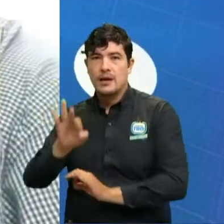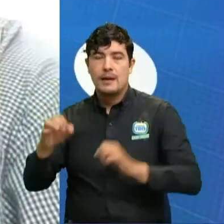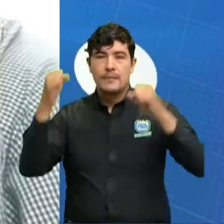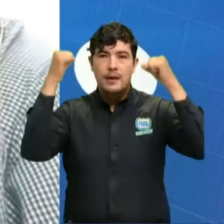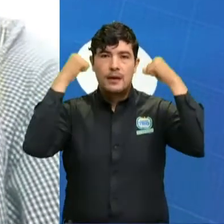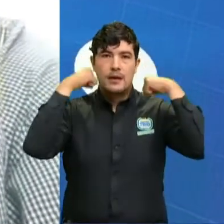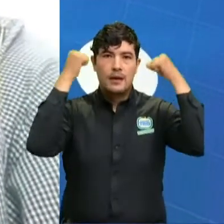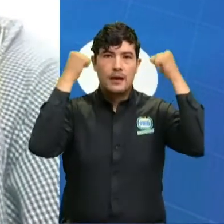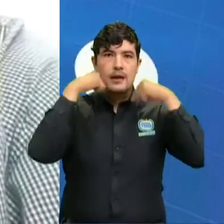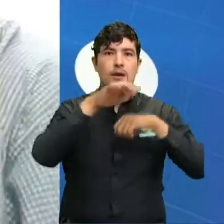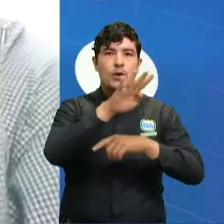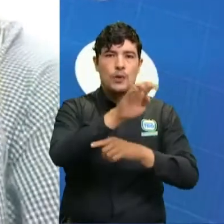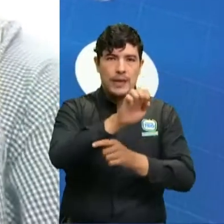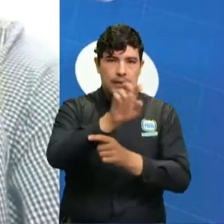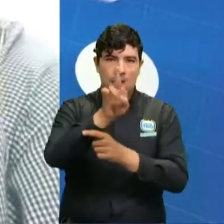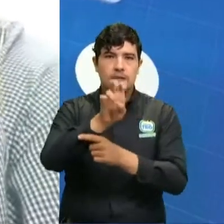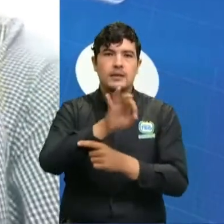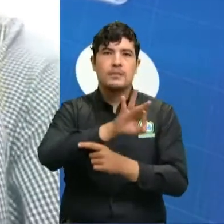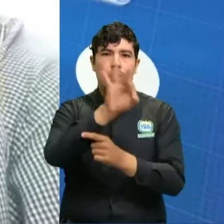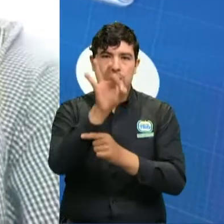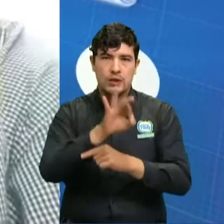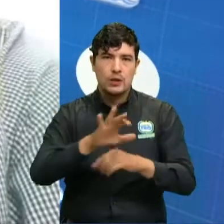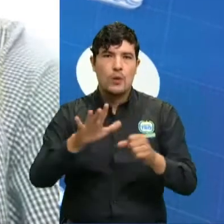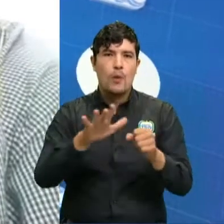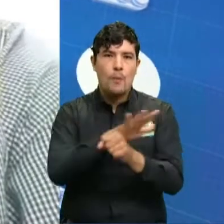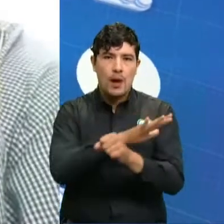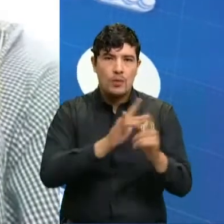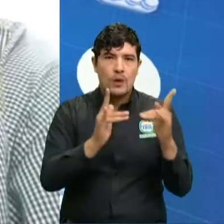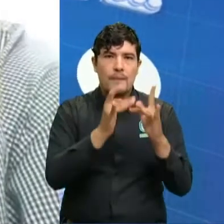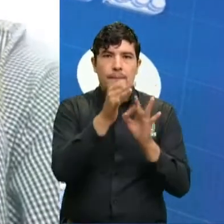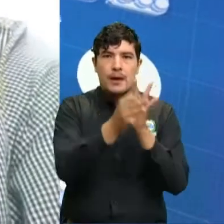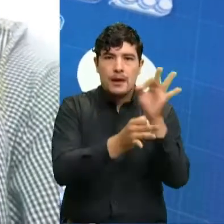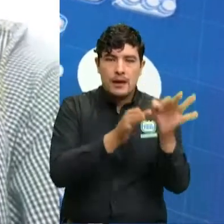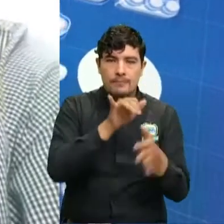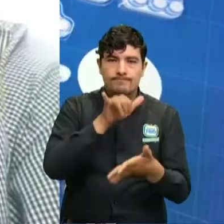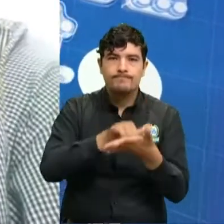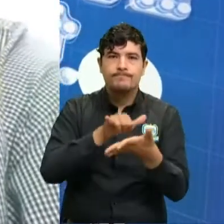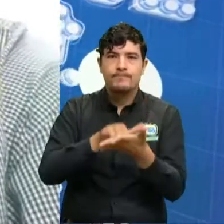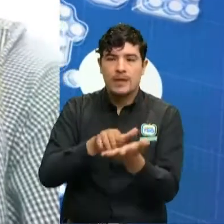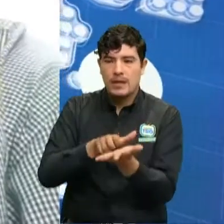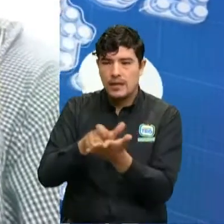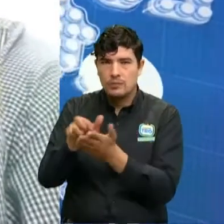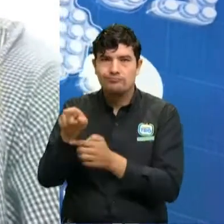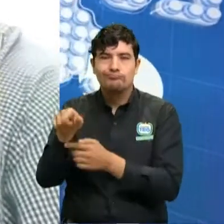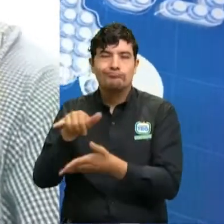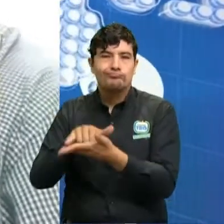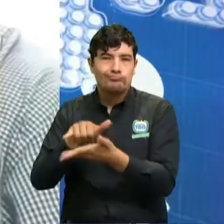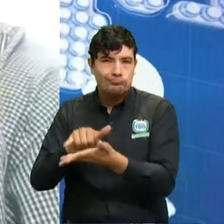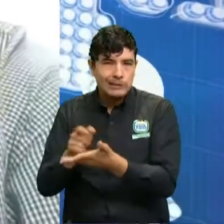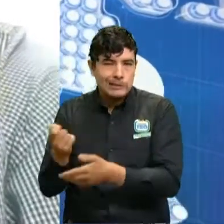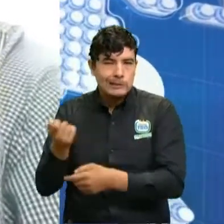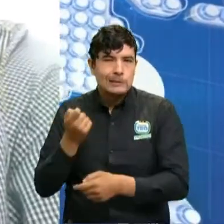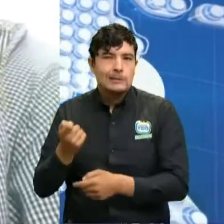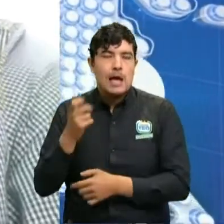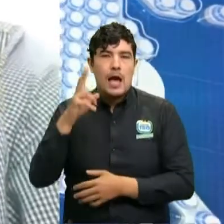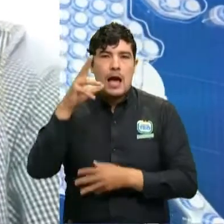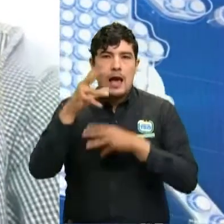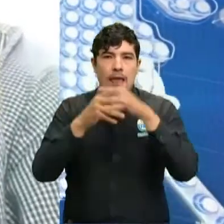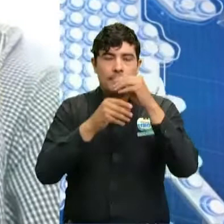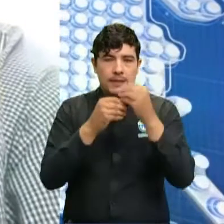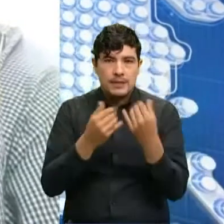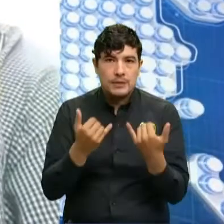97%, que arroccionaba una ocupación del 100%, tenemos una mejor disponibilidad